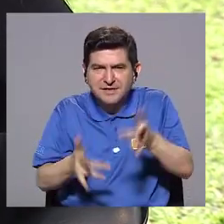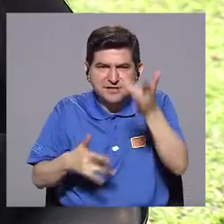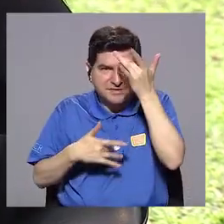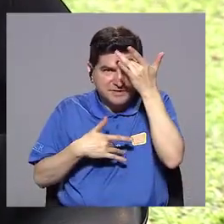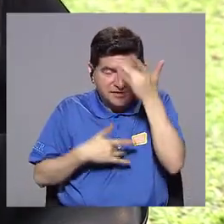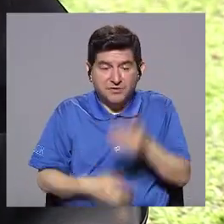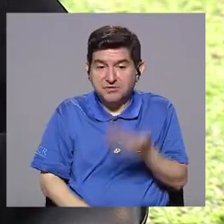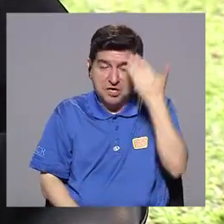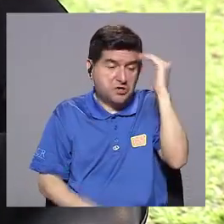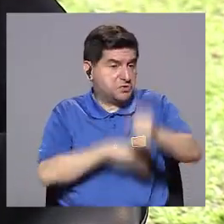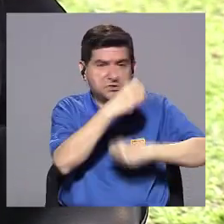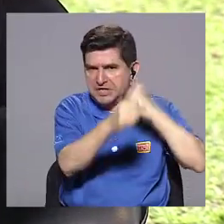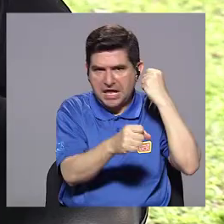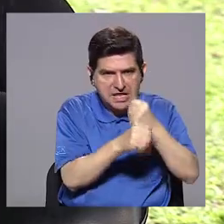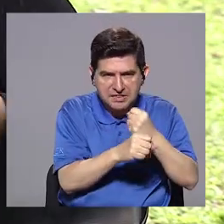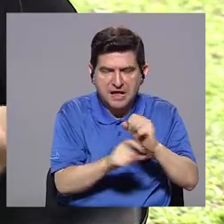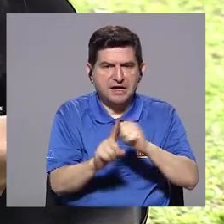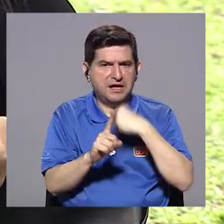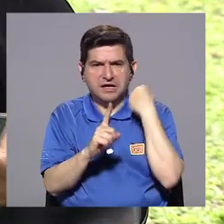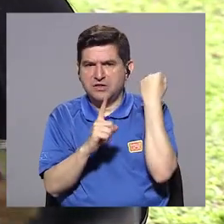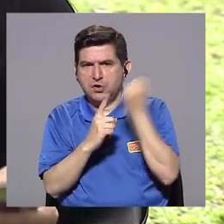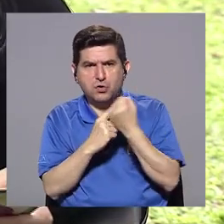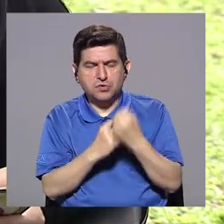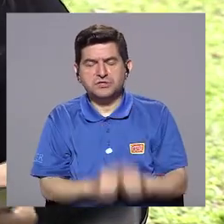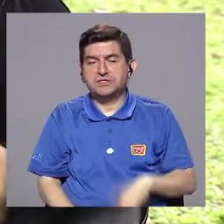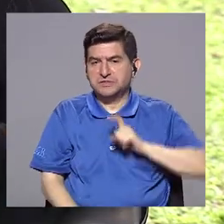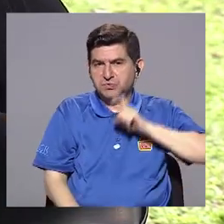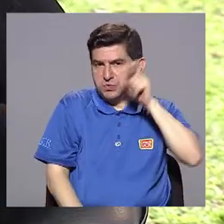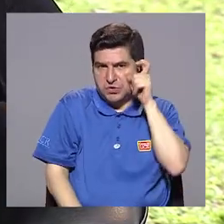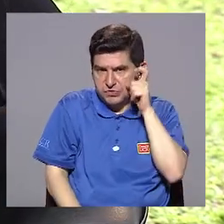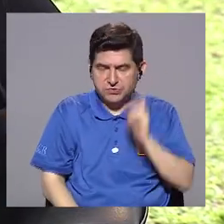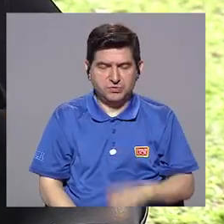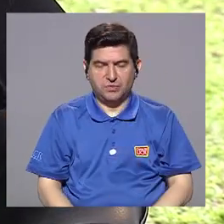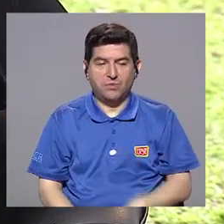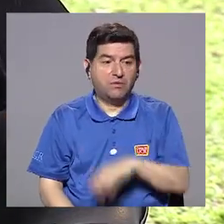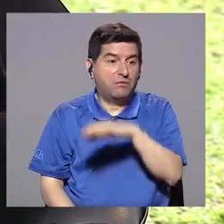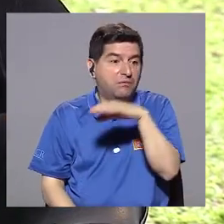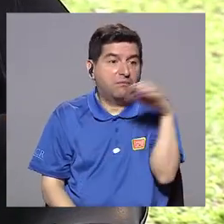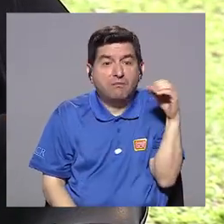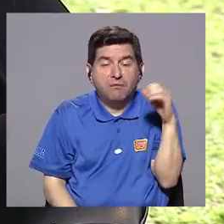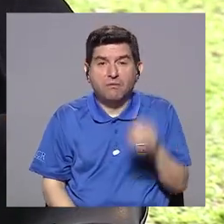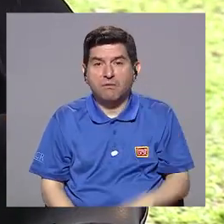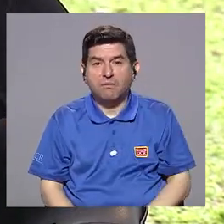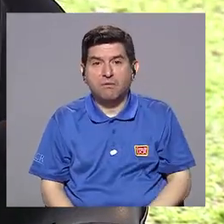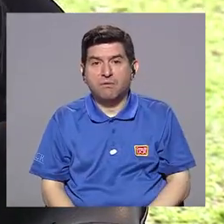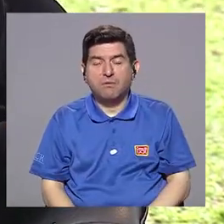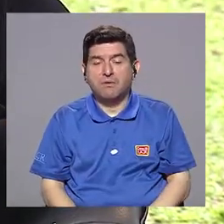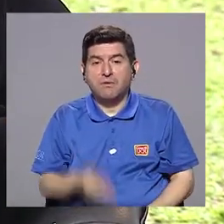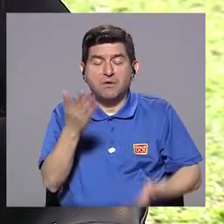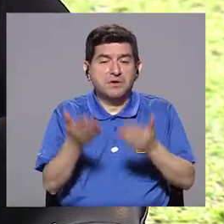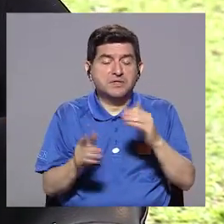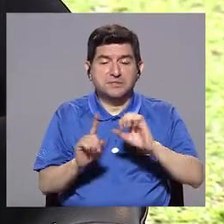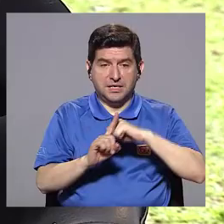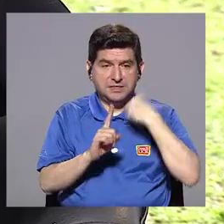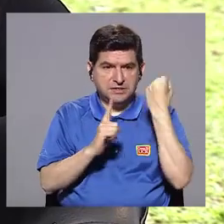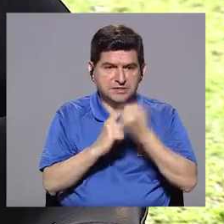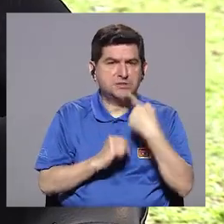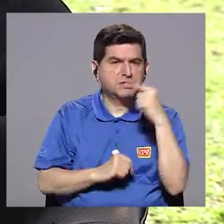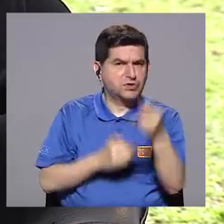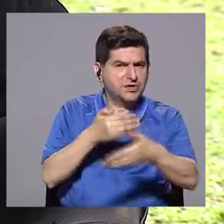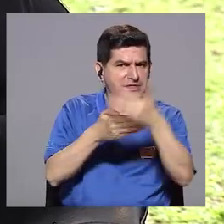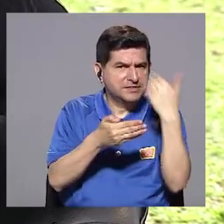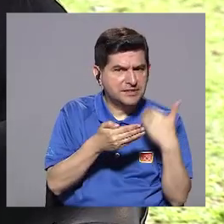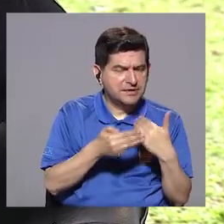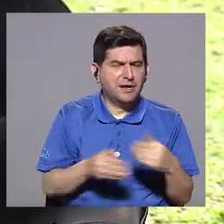enfermedad, no sé, por edad, por género, por ejemplo, por cuestiones genéticas que ya lo mencionó,